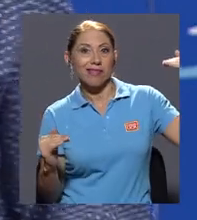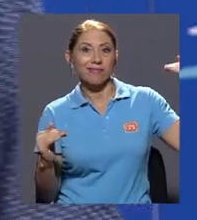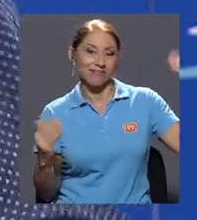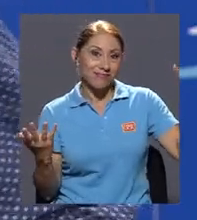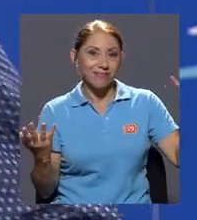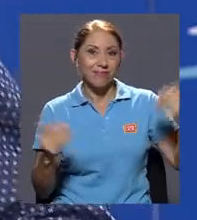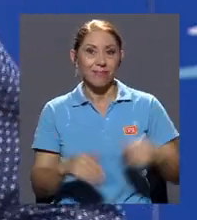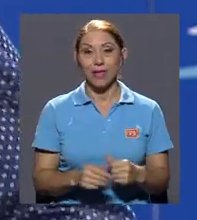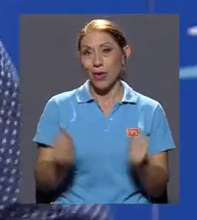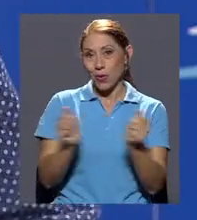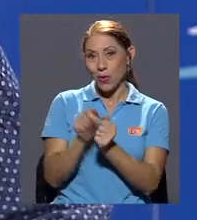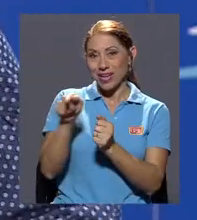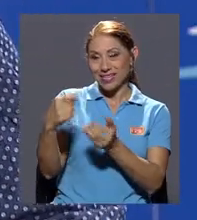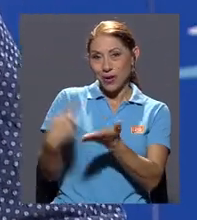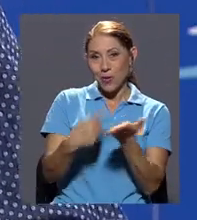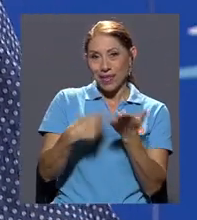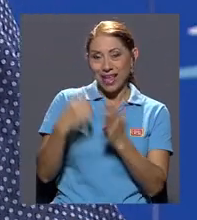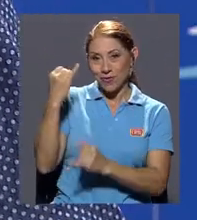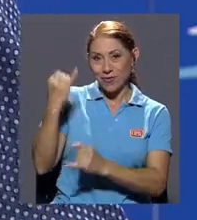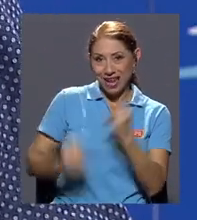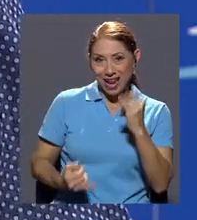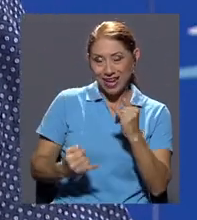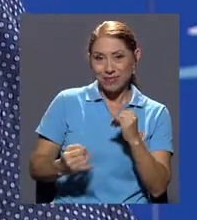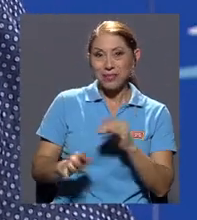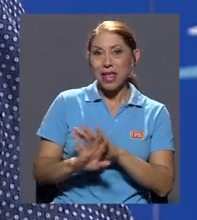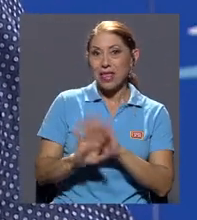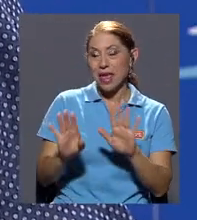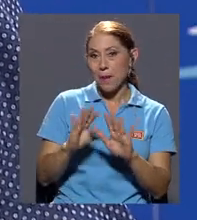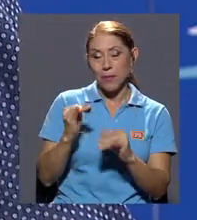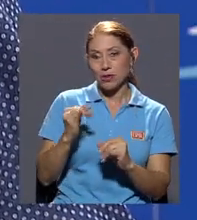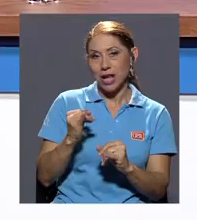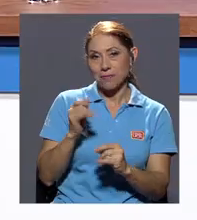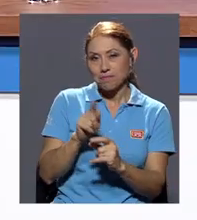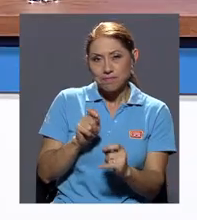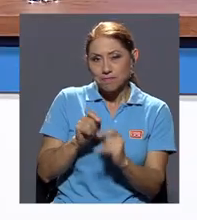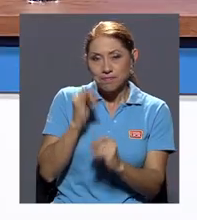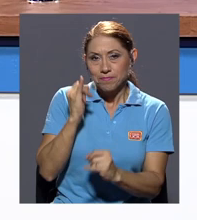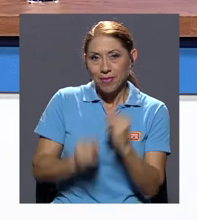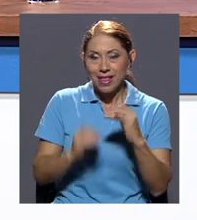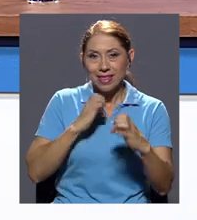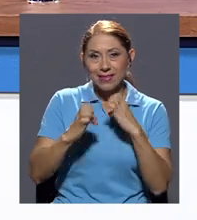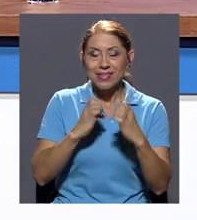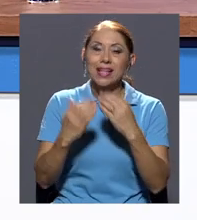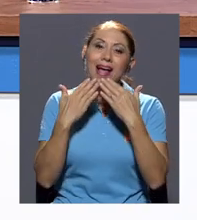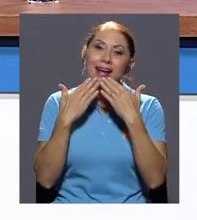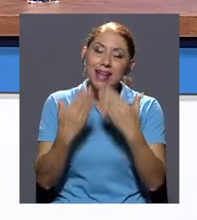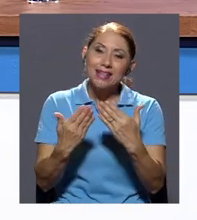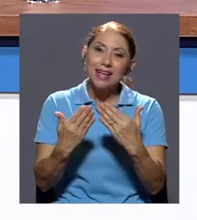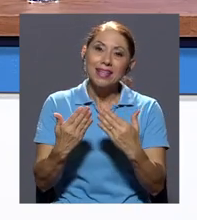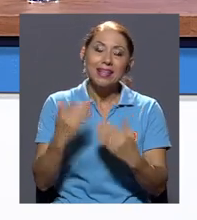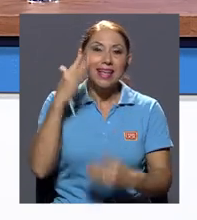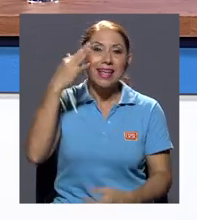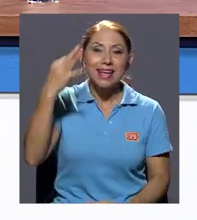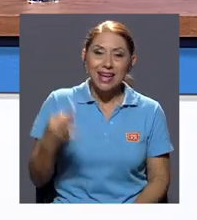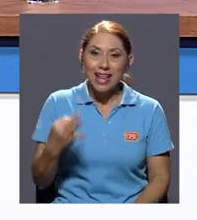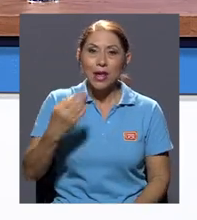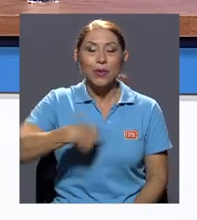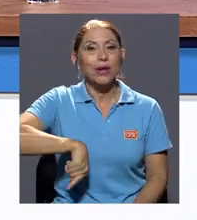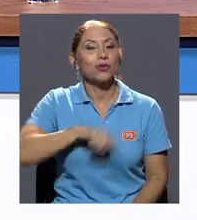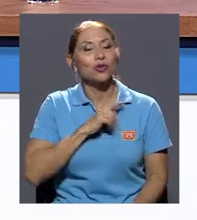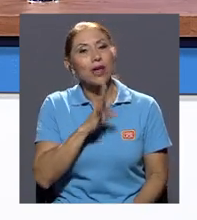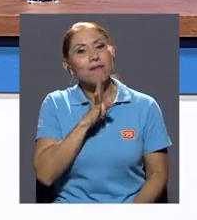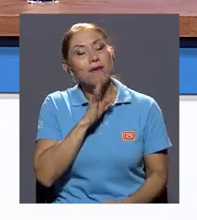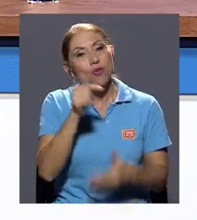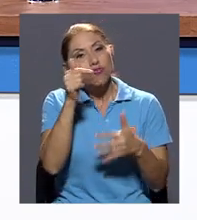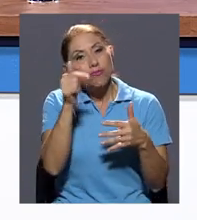con este comentario final que es, voy a cerrar acá la entrevista. Agradecerte porque creo que hemos tocado una serie de puntos